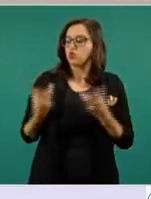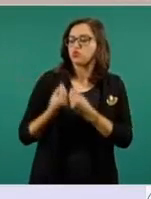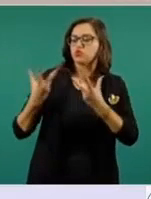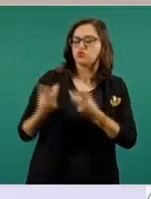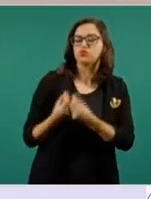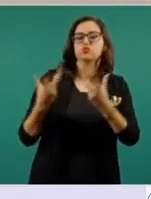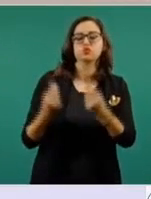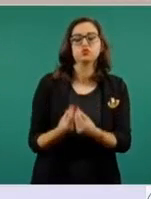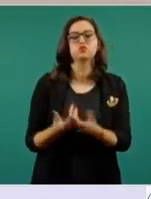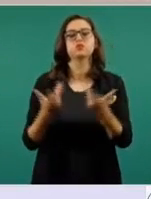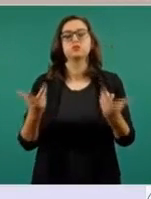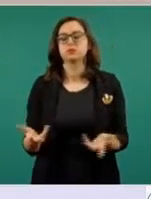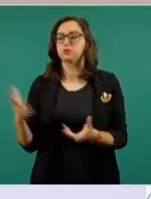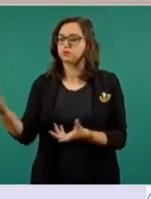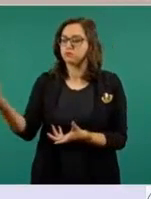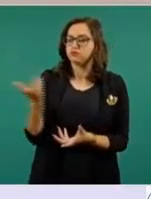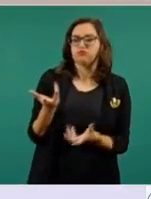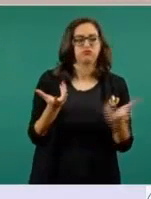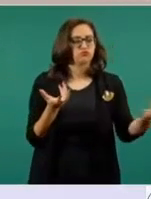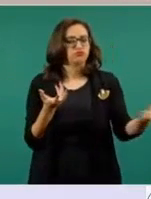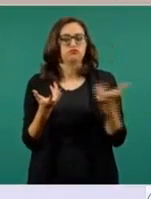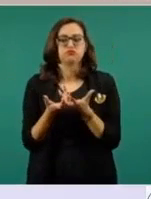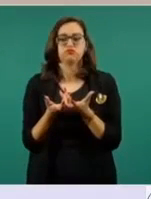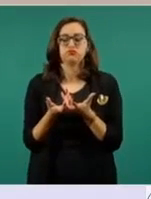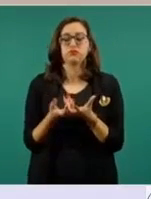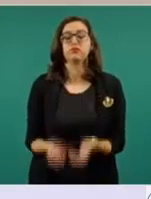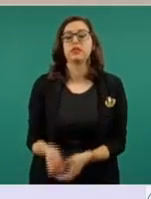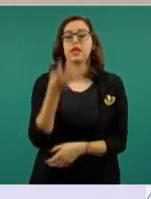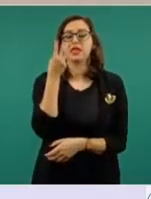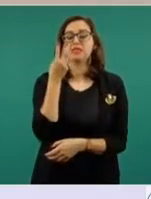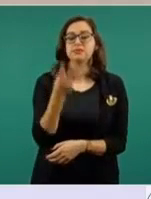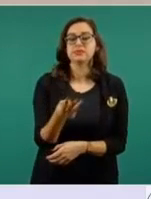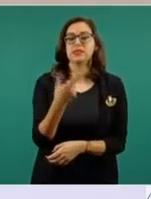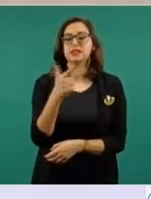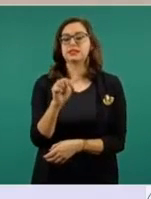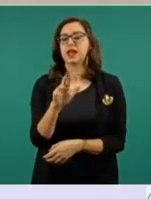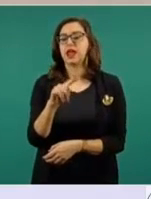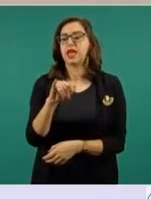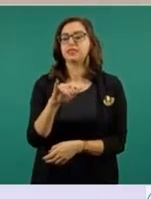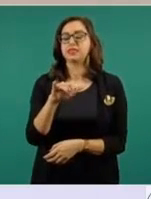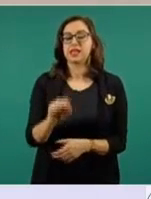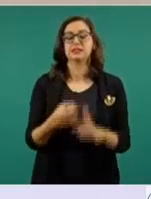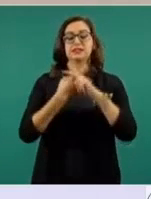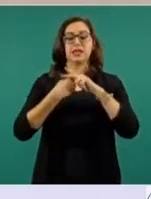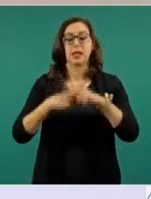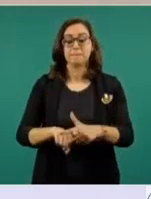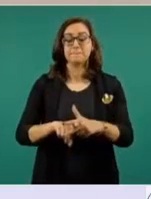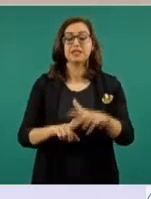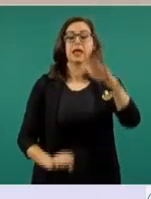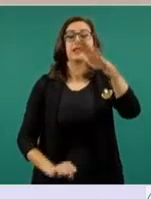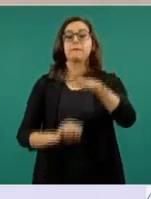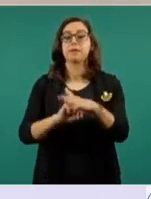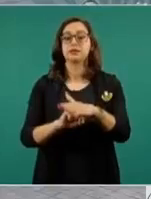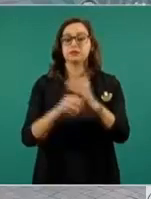a realistas e insurgentes en el ejército de las tres garantías, génesis del actual ejército